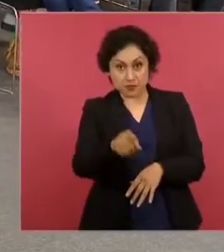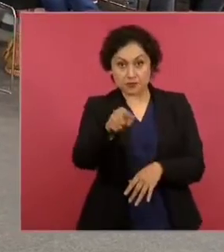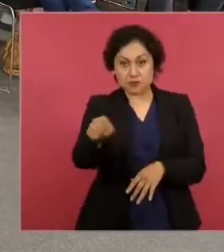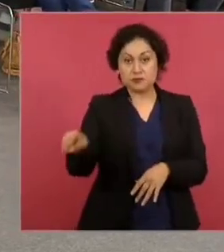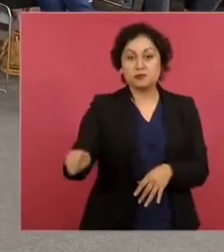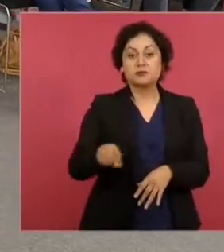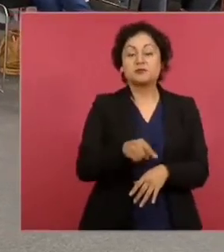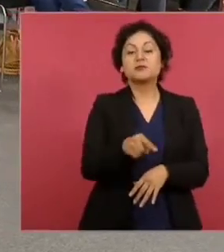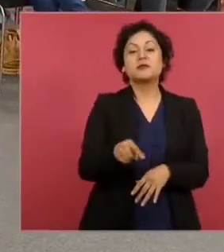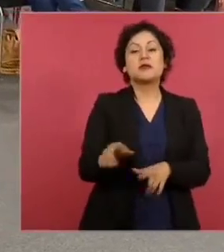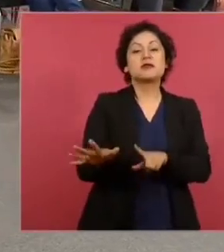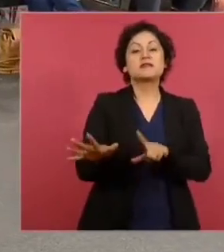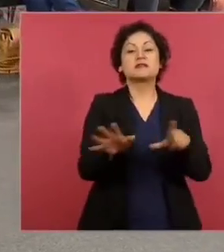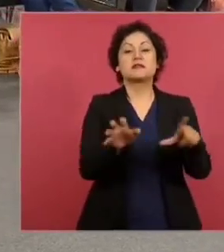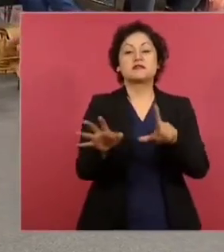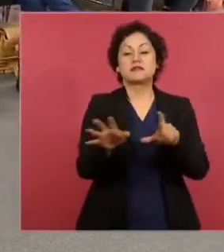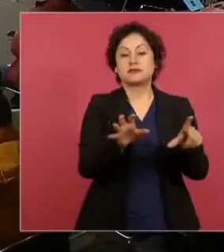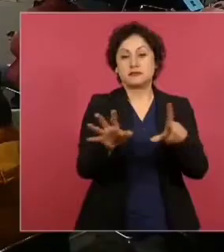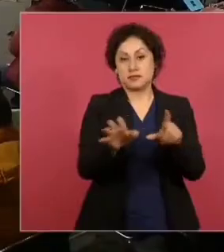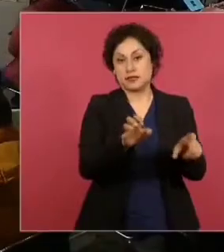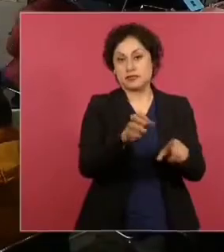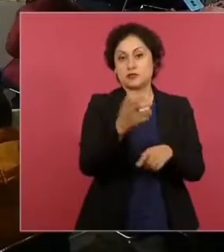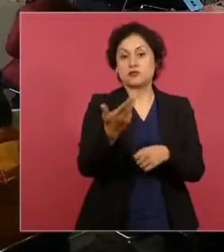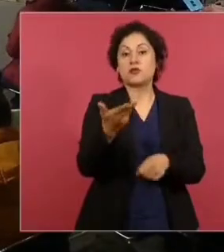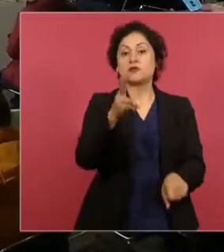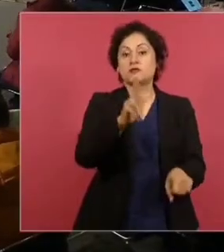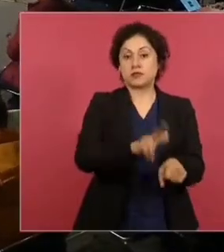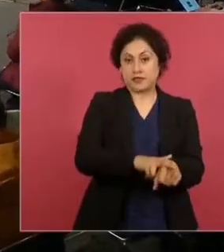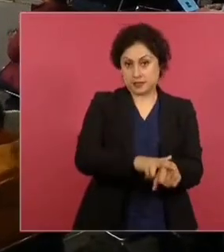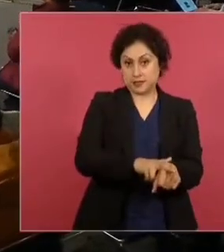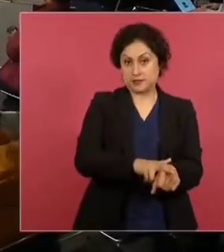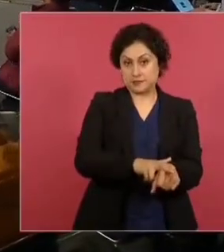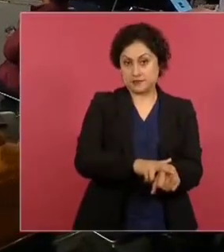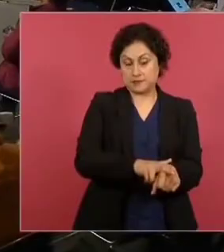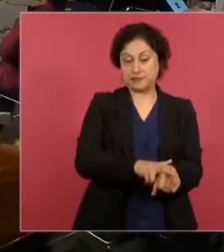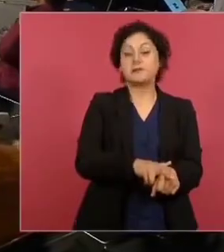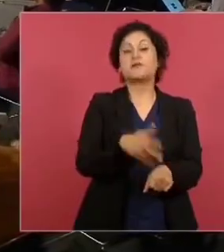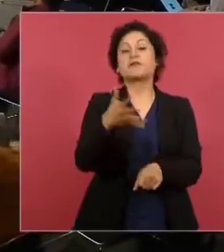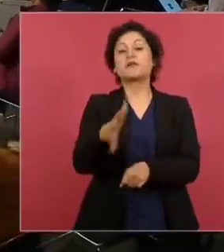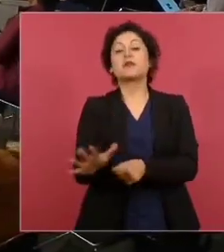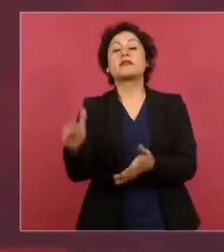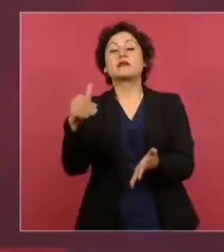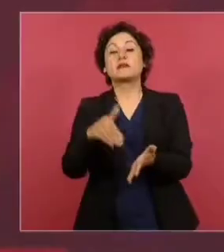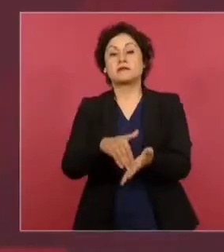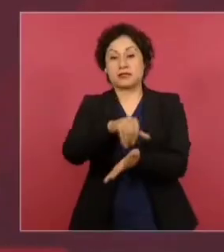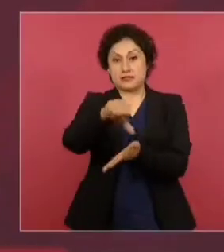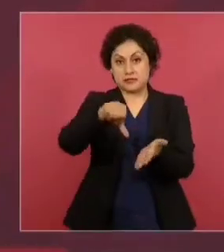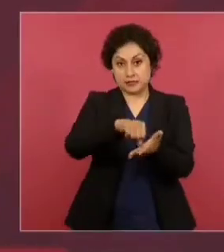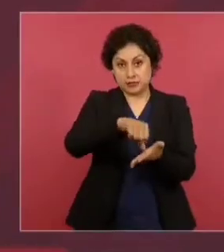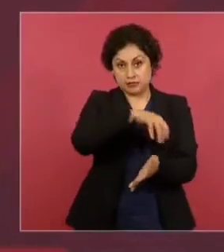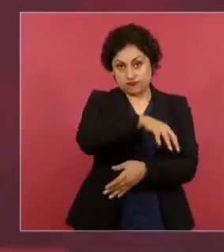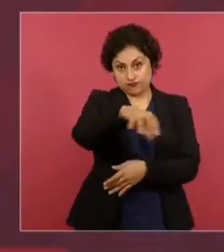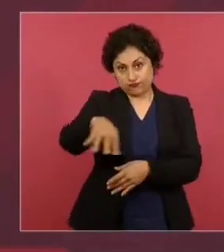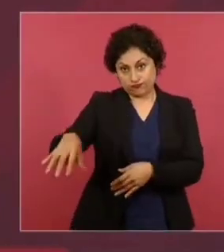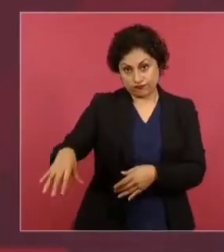hospitales y 10 mil centros de salud. cierto,